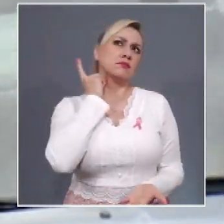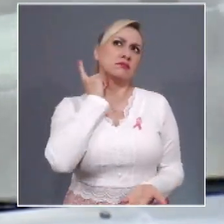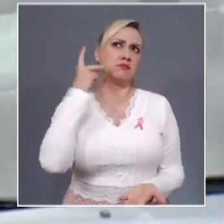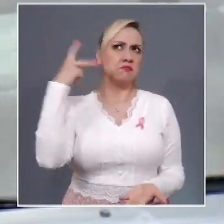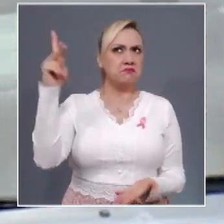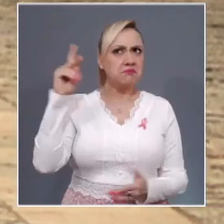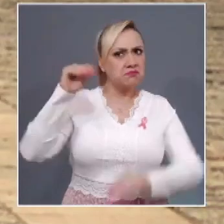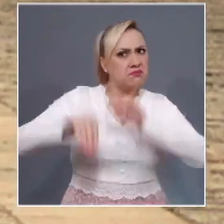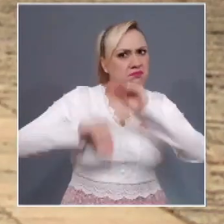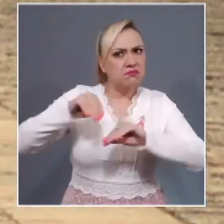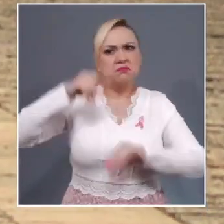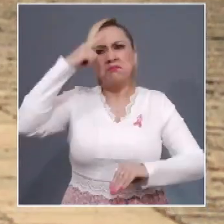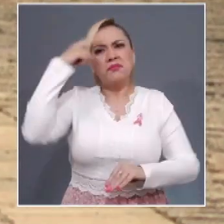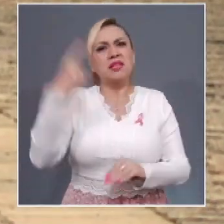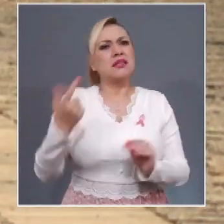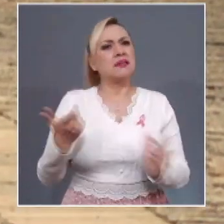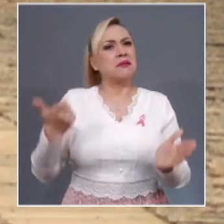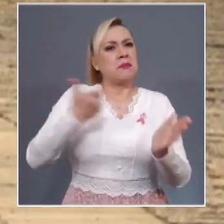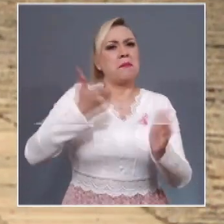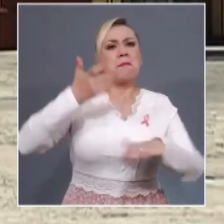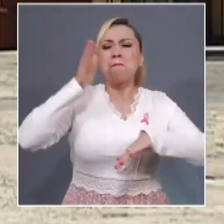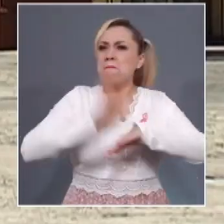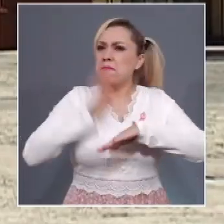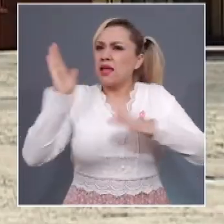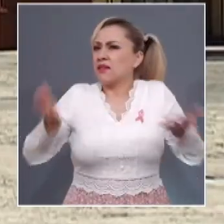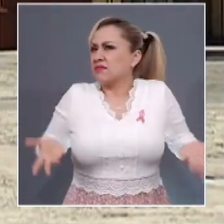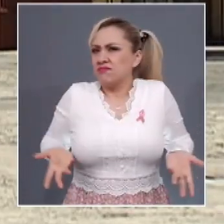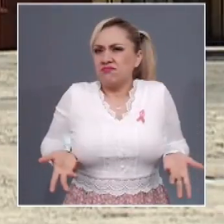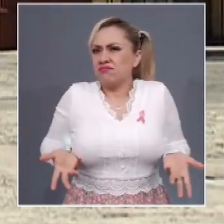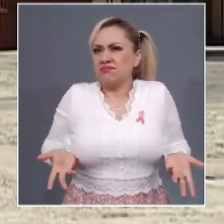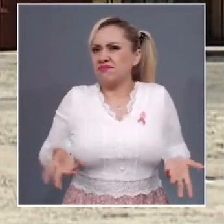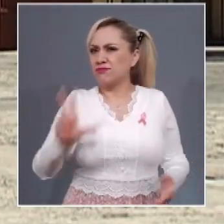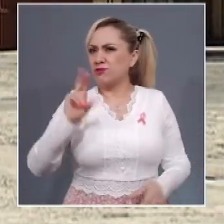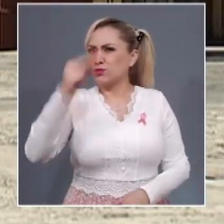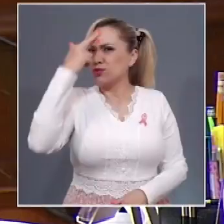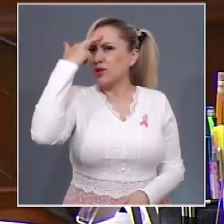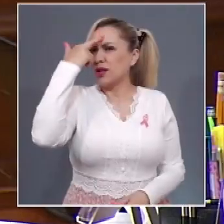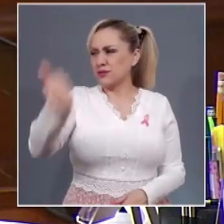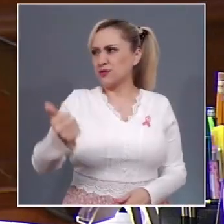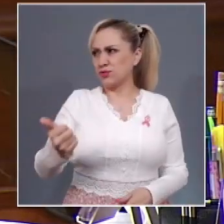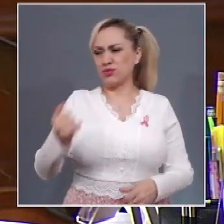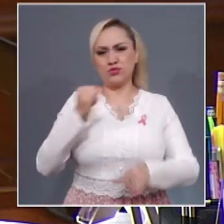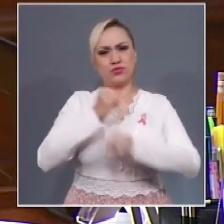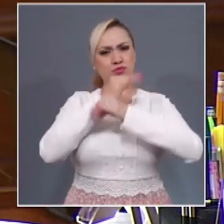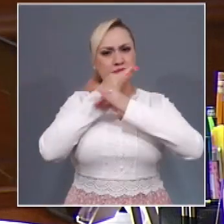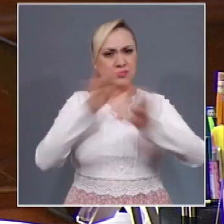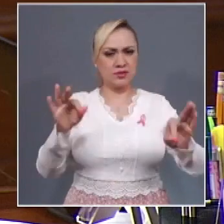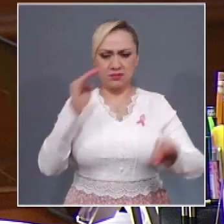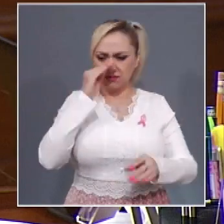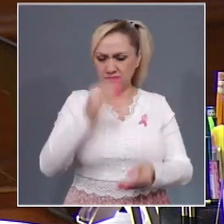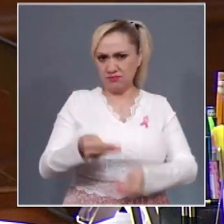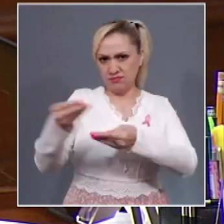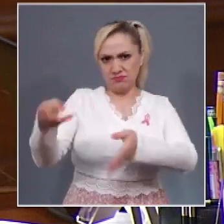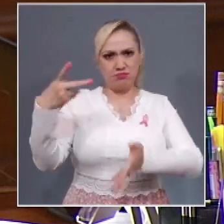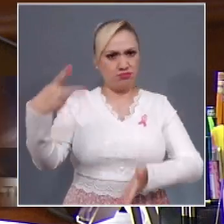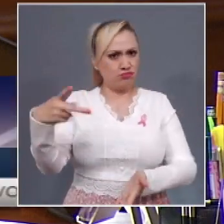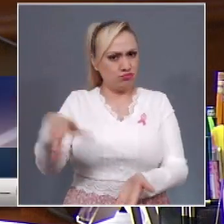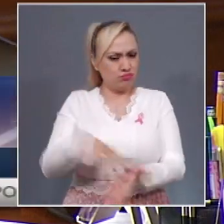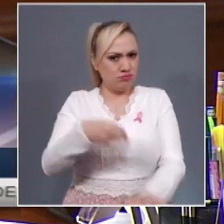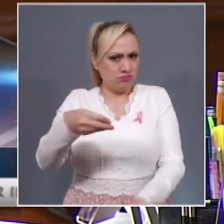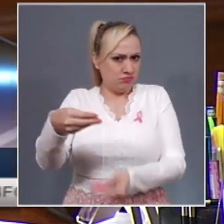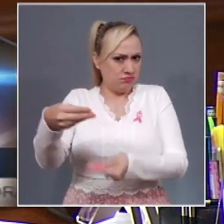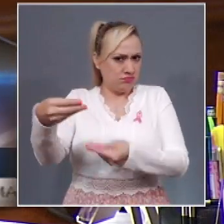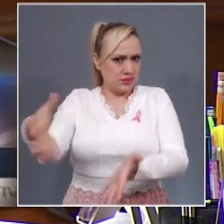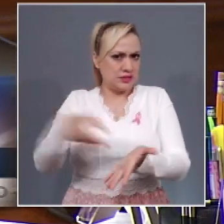costos de los insumos necesarios para proporcionar la información. En la presente consulta se propone declarar la